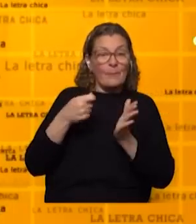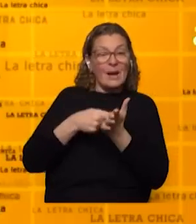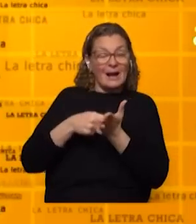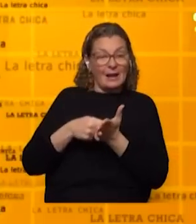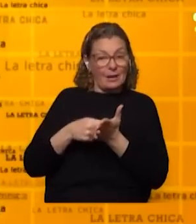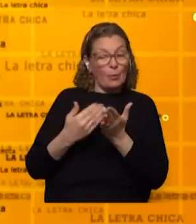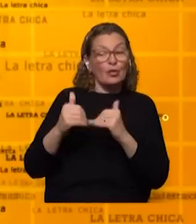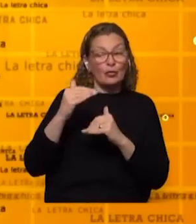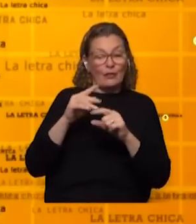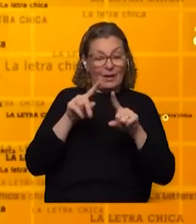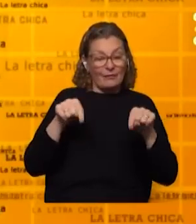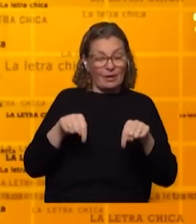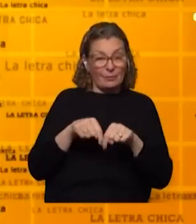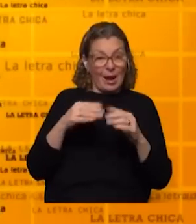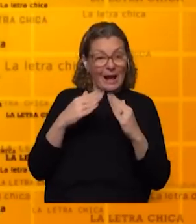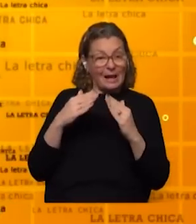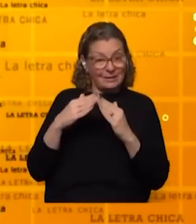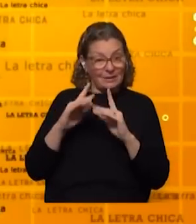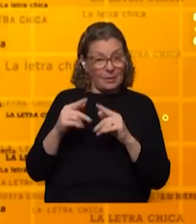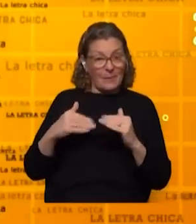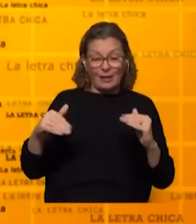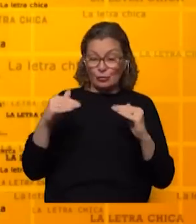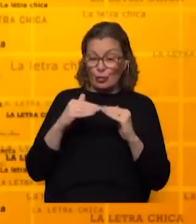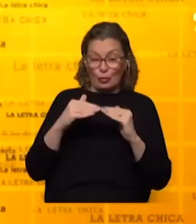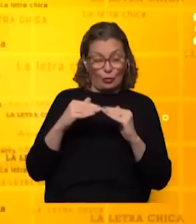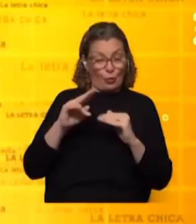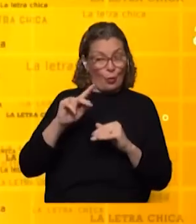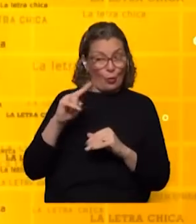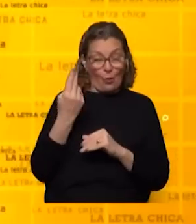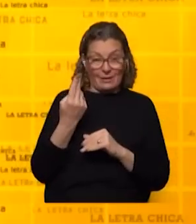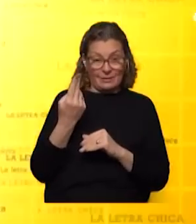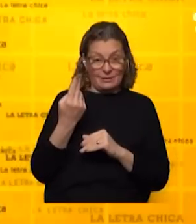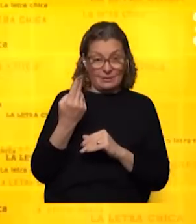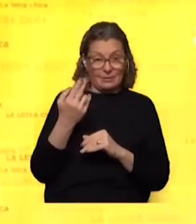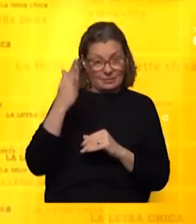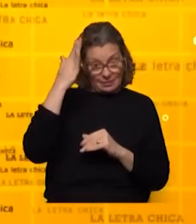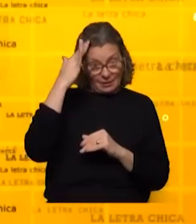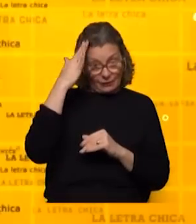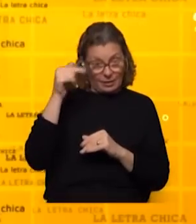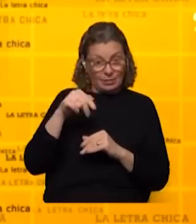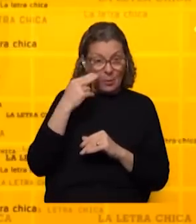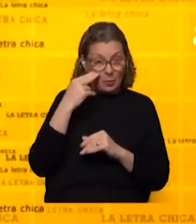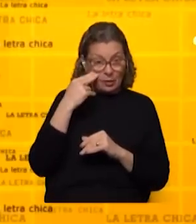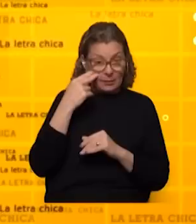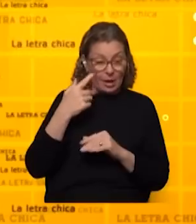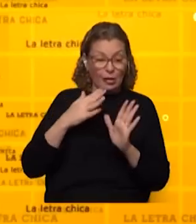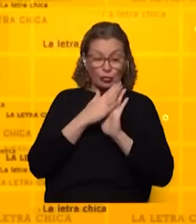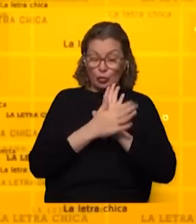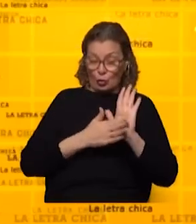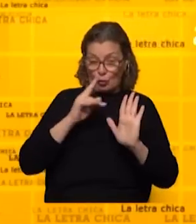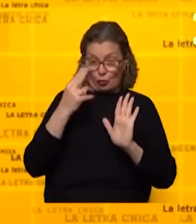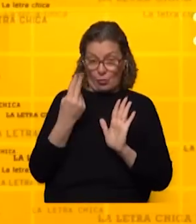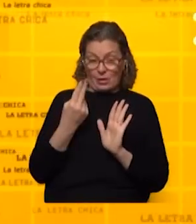y ustedes y la tarifa es nacional pareja o sea que no es que intuyen saben que eso va a afectar la tarifa de todo el país efectivamente